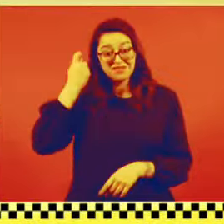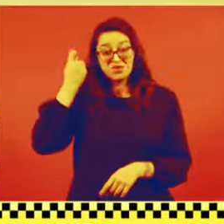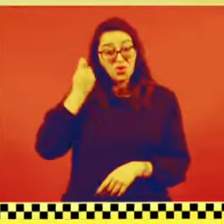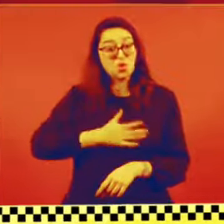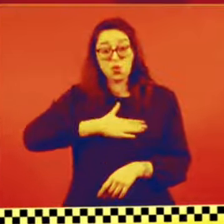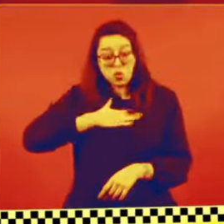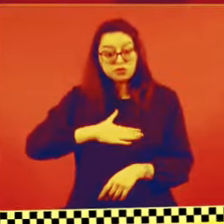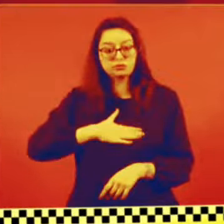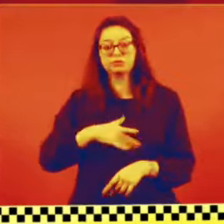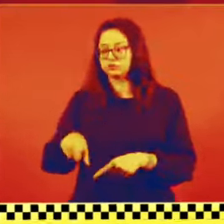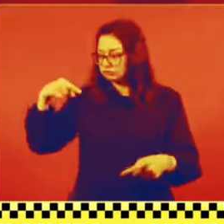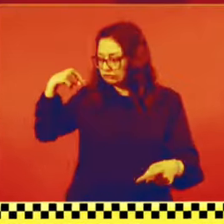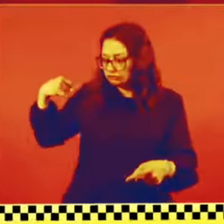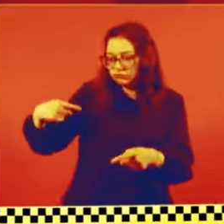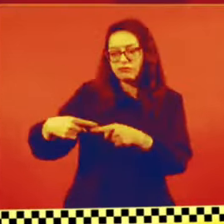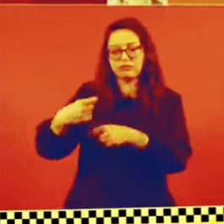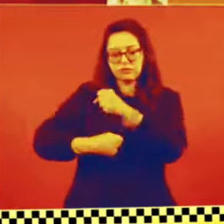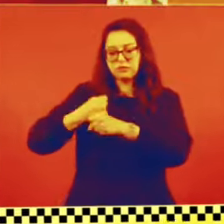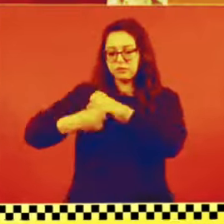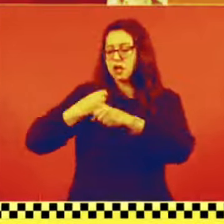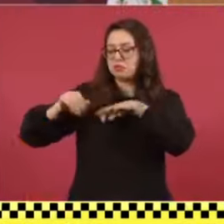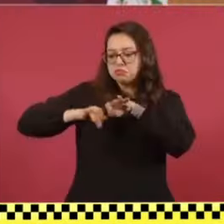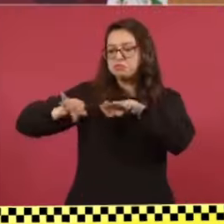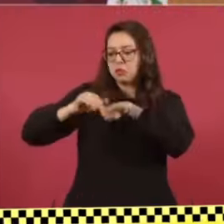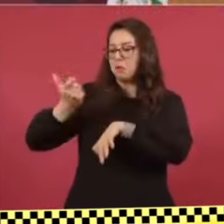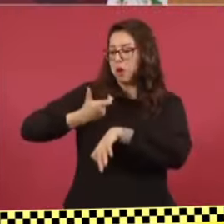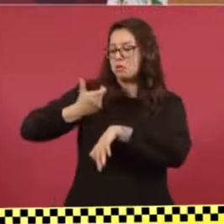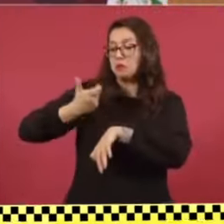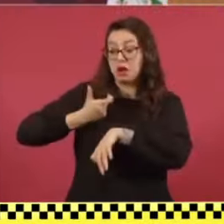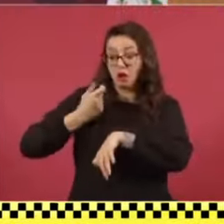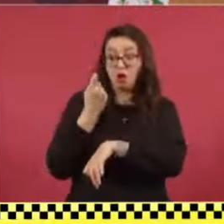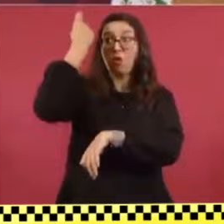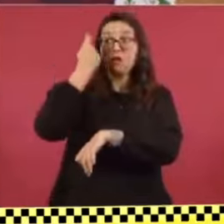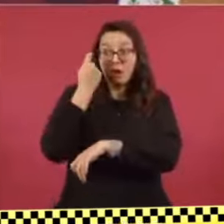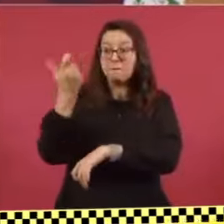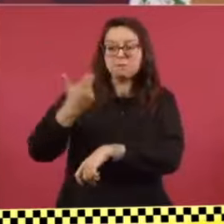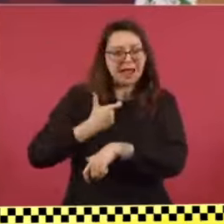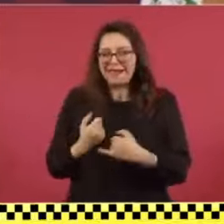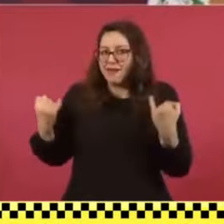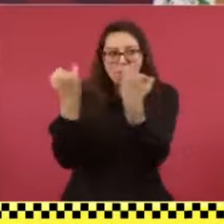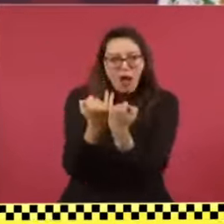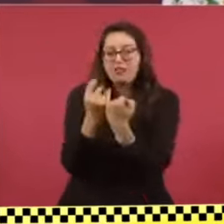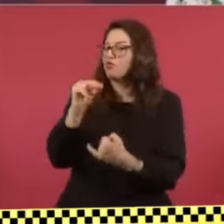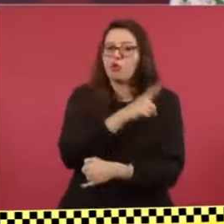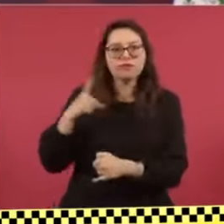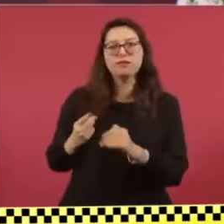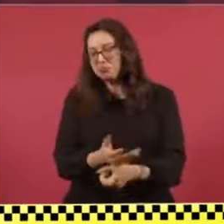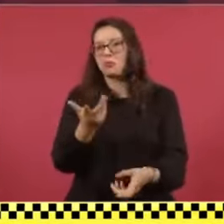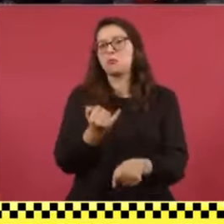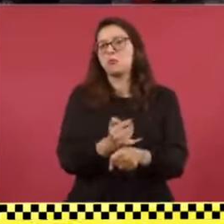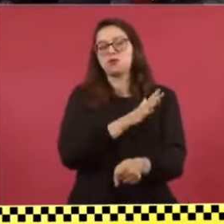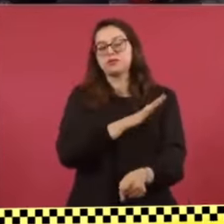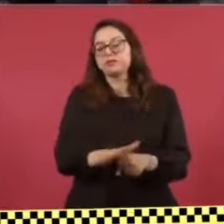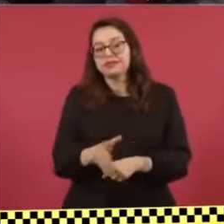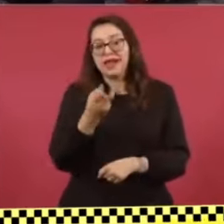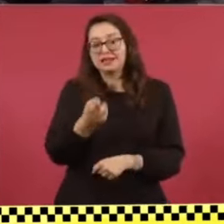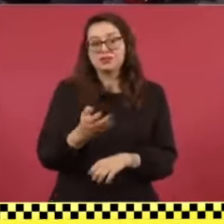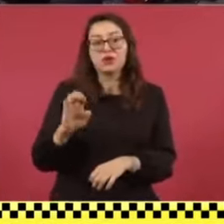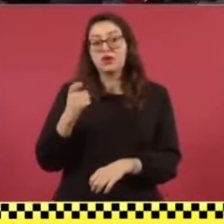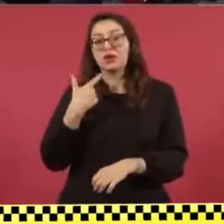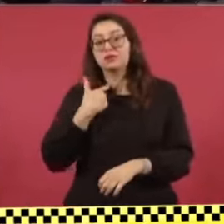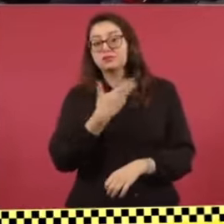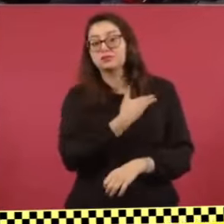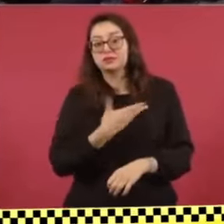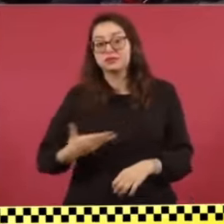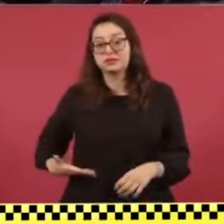que recibe cuando decide jubilarse. Porque eso con las leyes actuales no se logra. Fue muy irresponsable lo que hicieron.